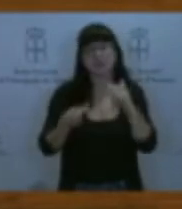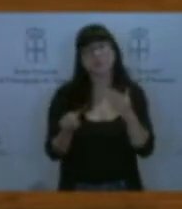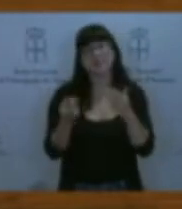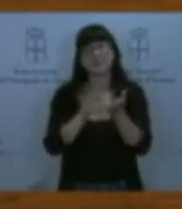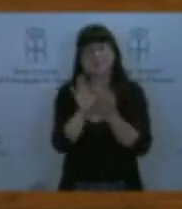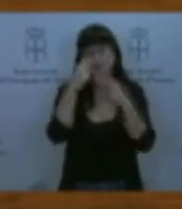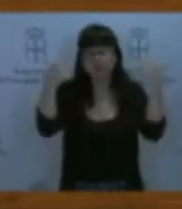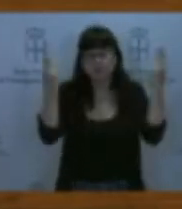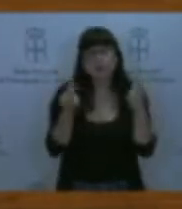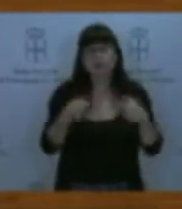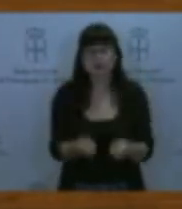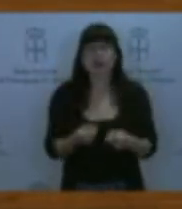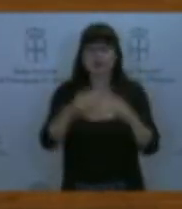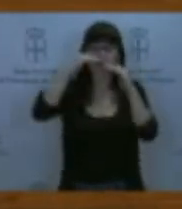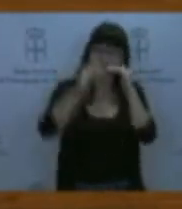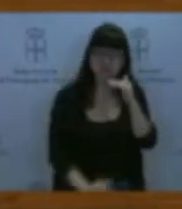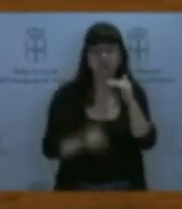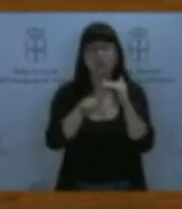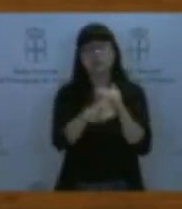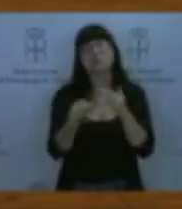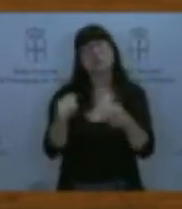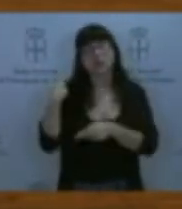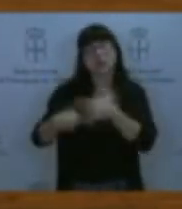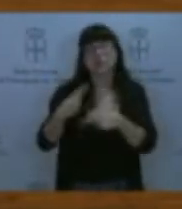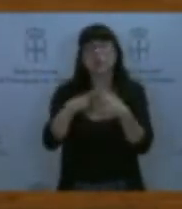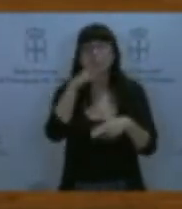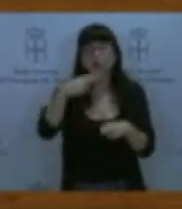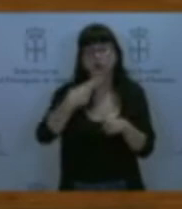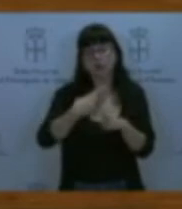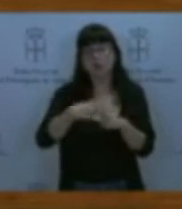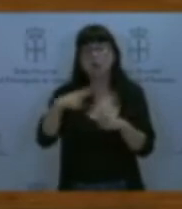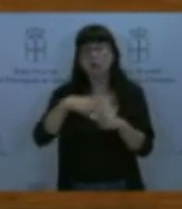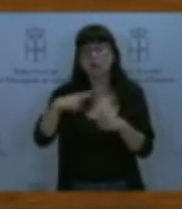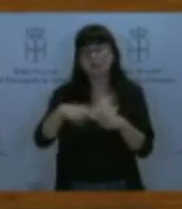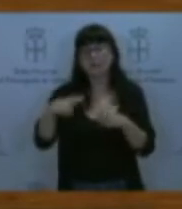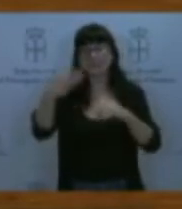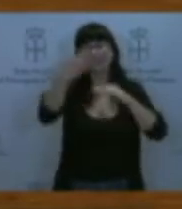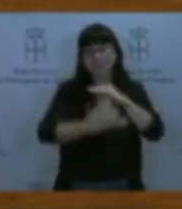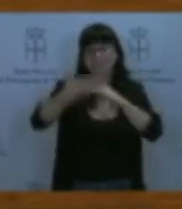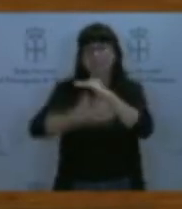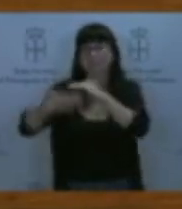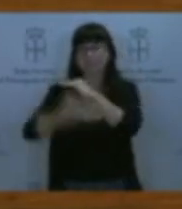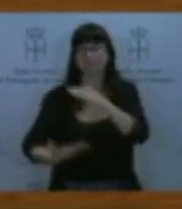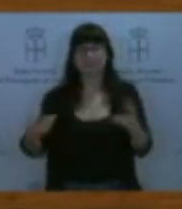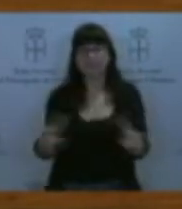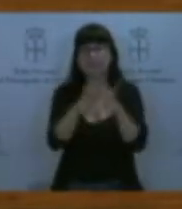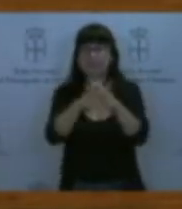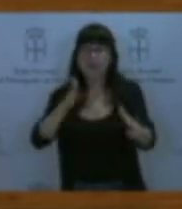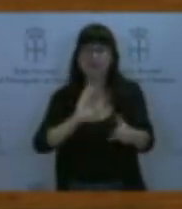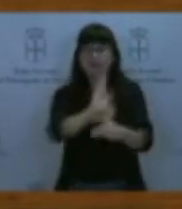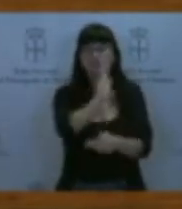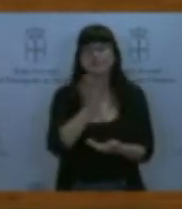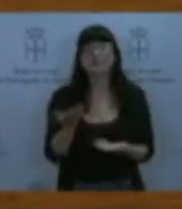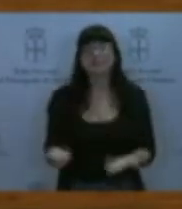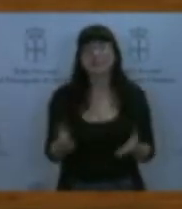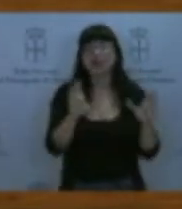económicas restrictivas que van contra la mayoría social y que se consagró por PSOE y PP, repito, con la reforma del artículo 135